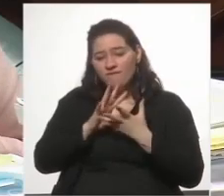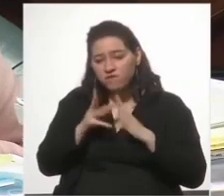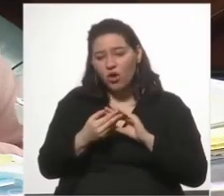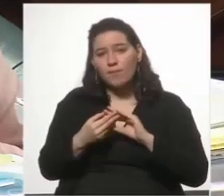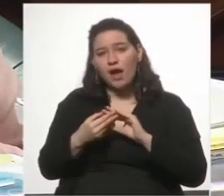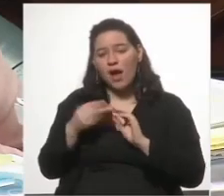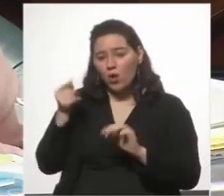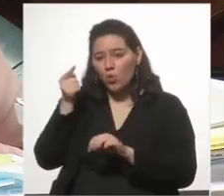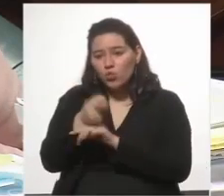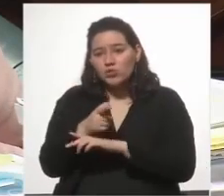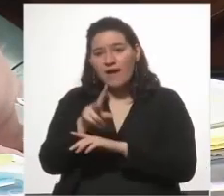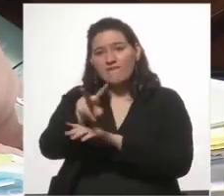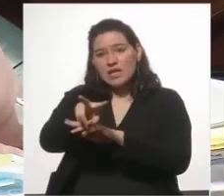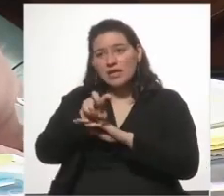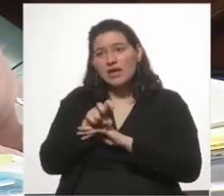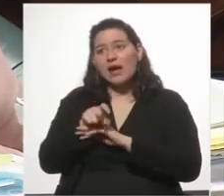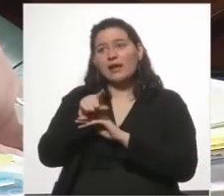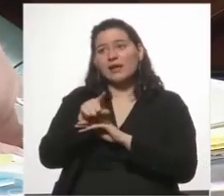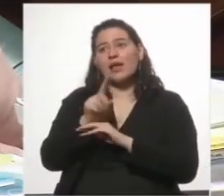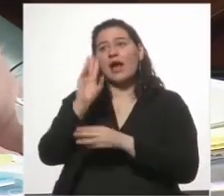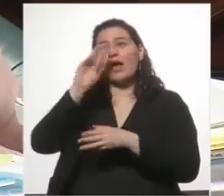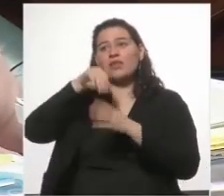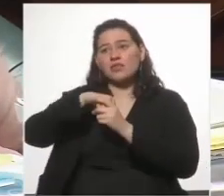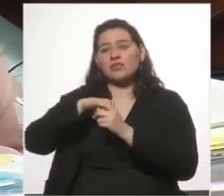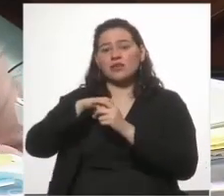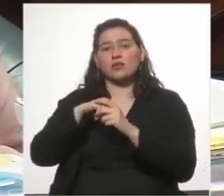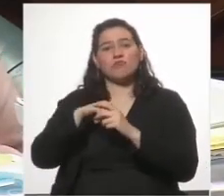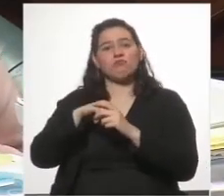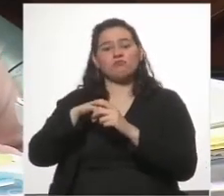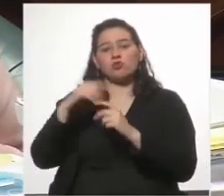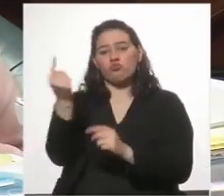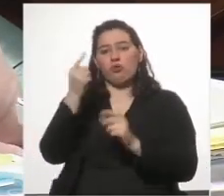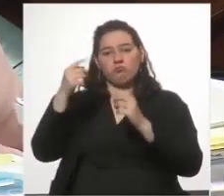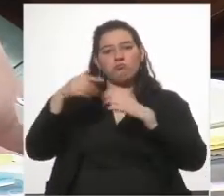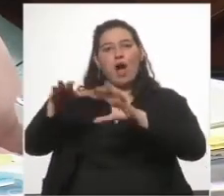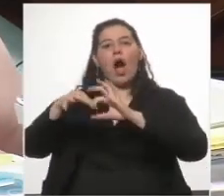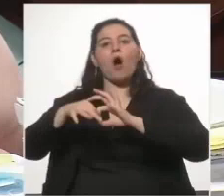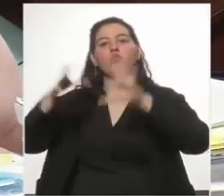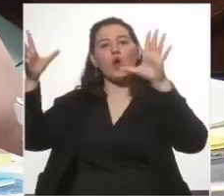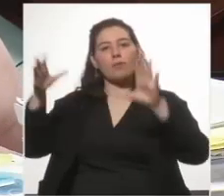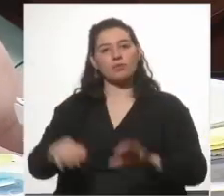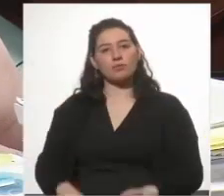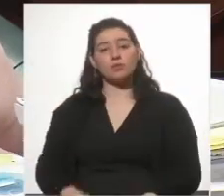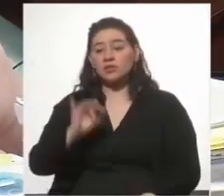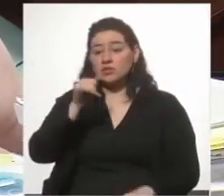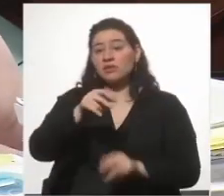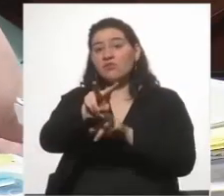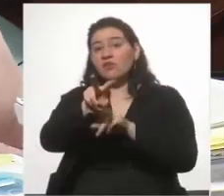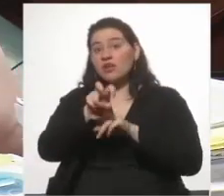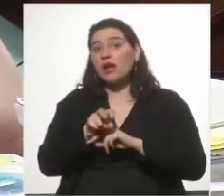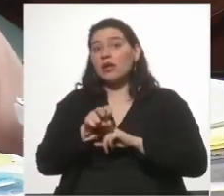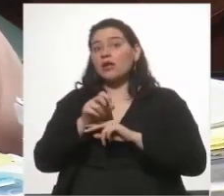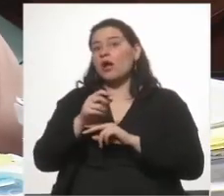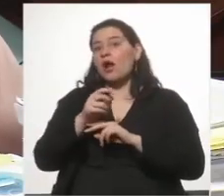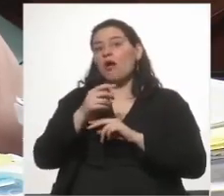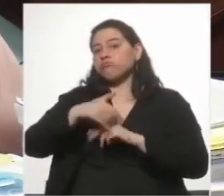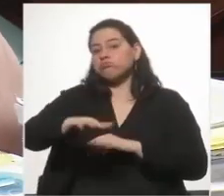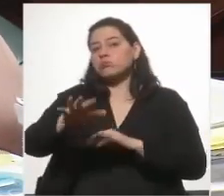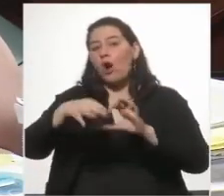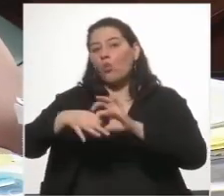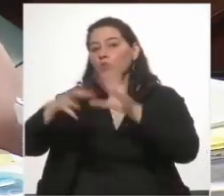donde la Fiscalía sea un ente autónomo. Si la Fiscalía algún día es un ente autónomo,